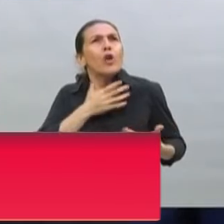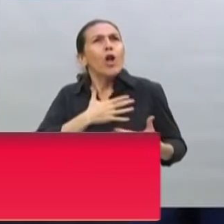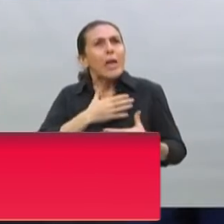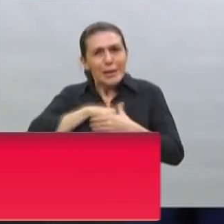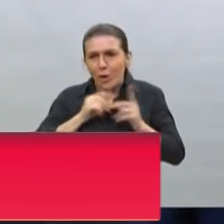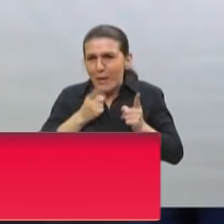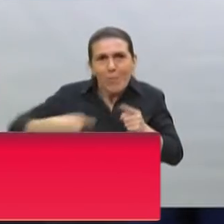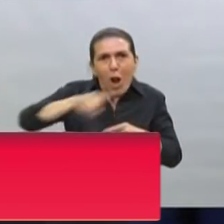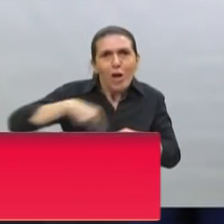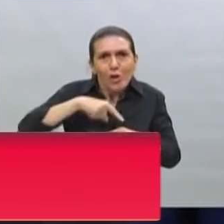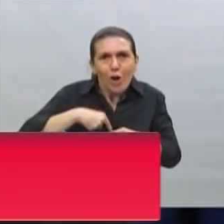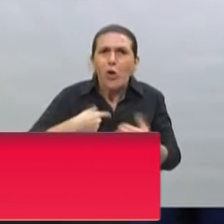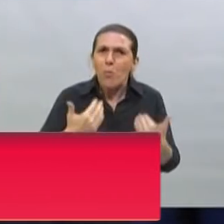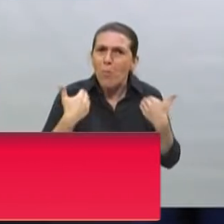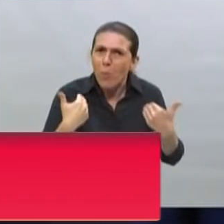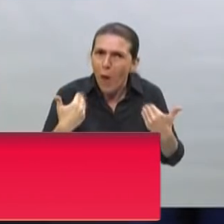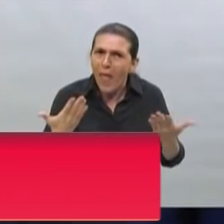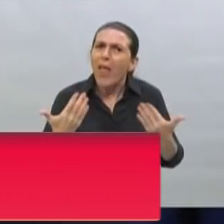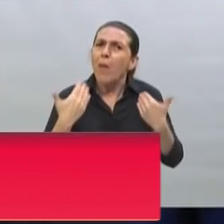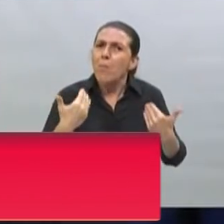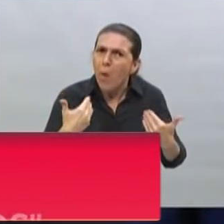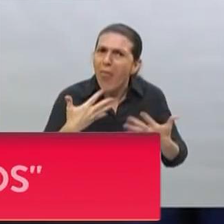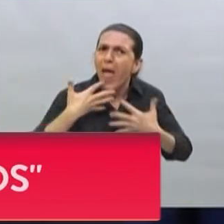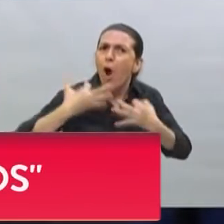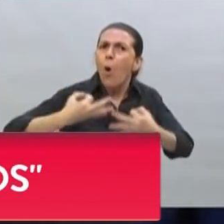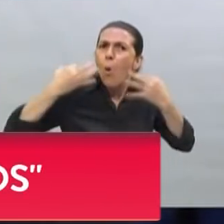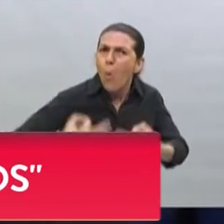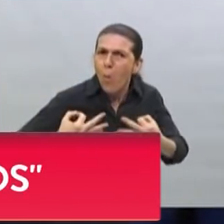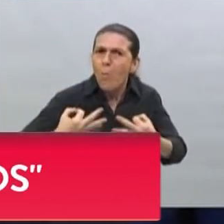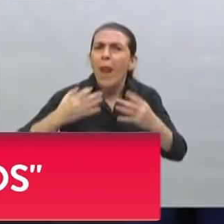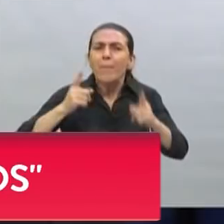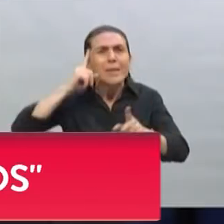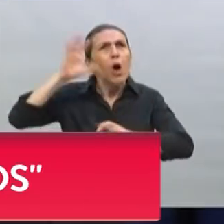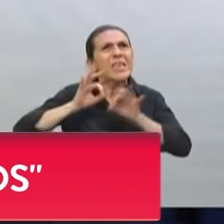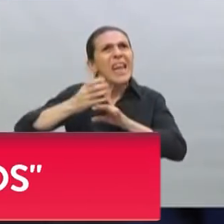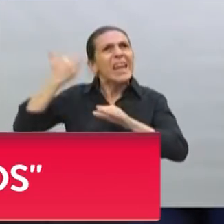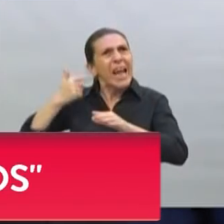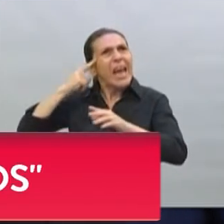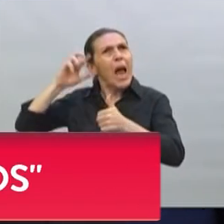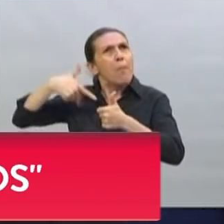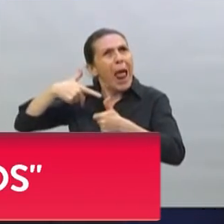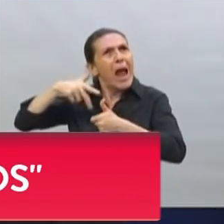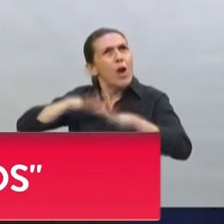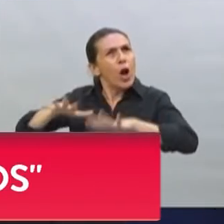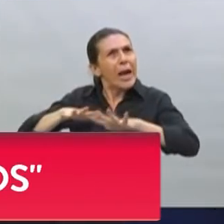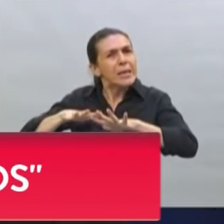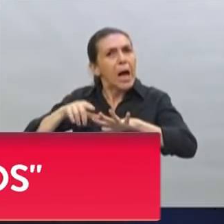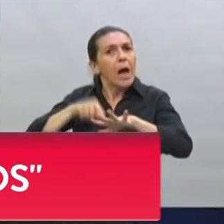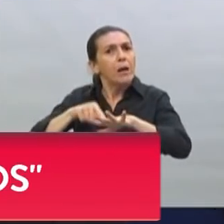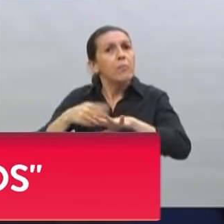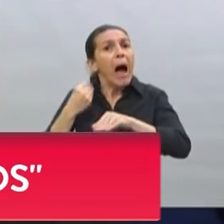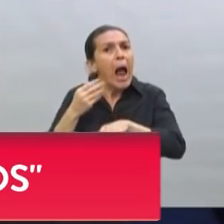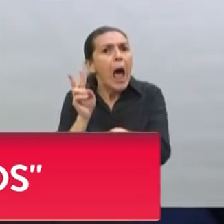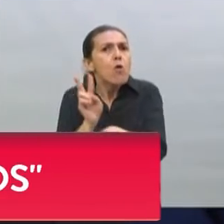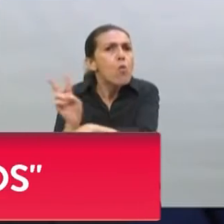Hemos podido acatar un criterio lógico sanitario que lo que hizo básicamente fue preservar nuestra